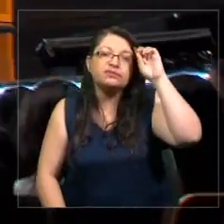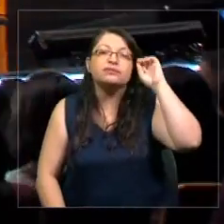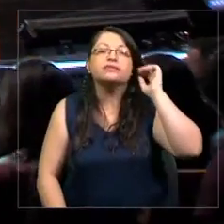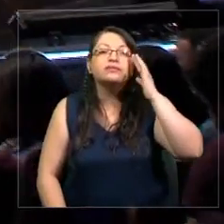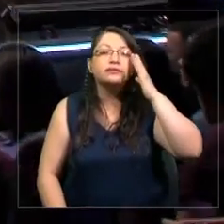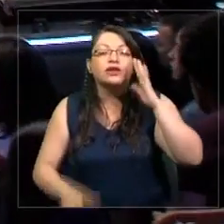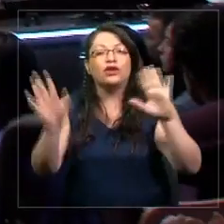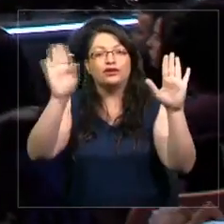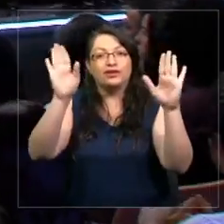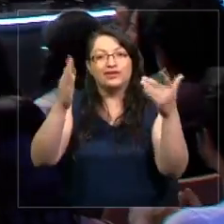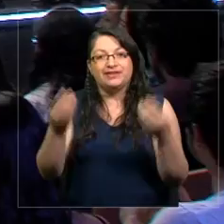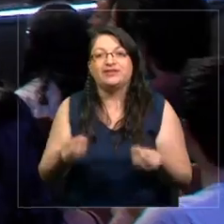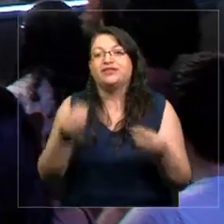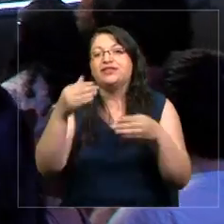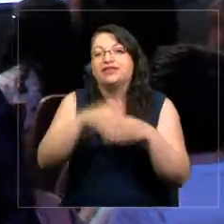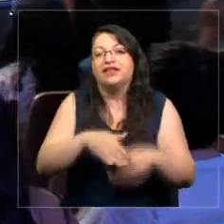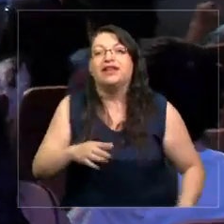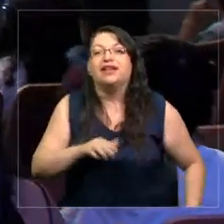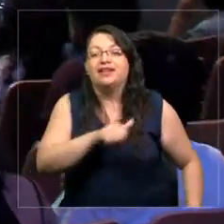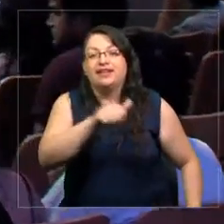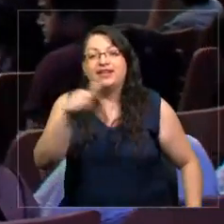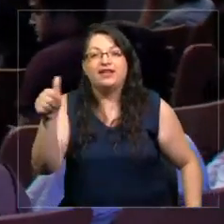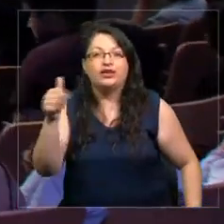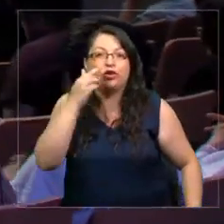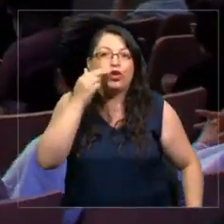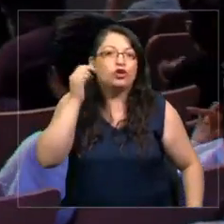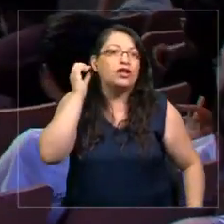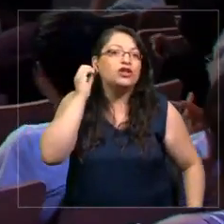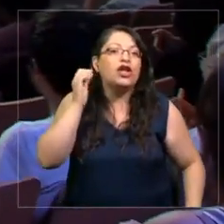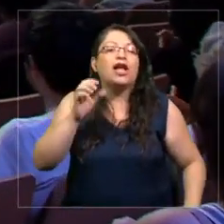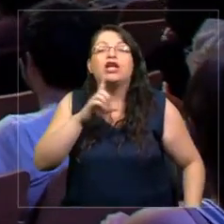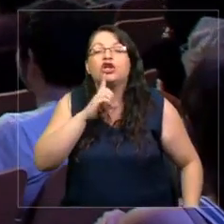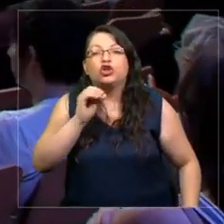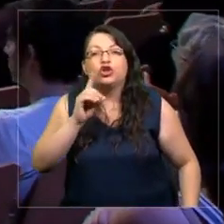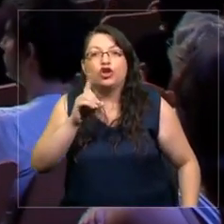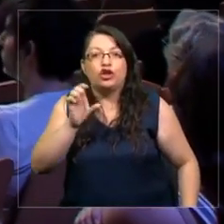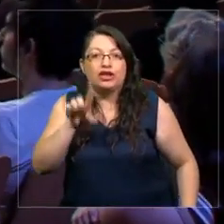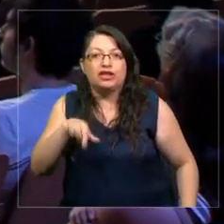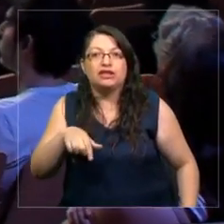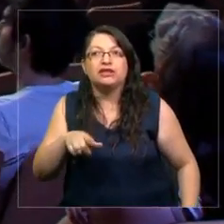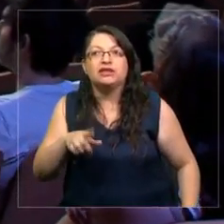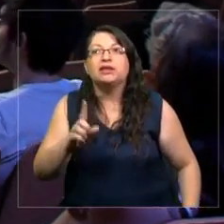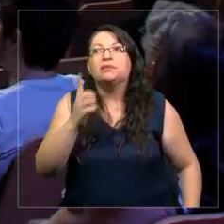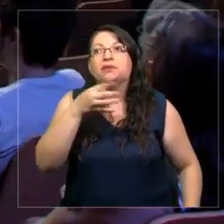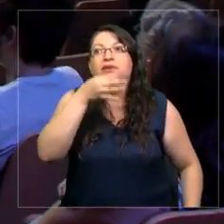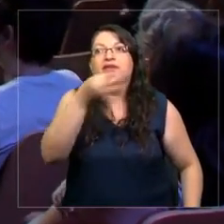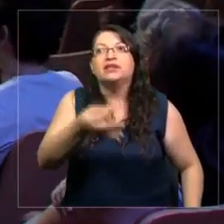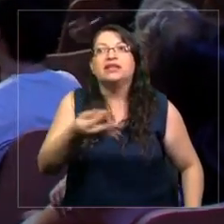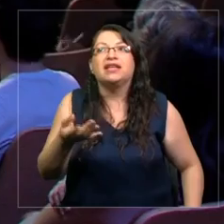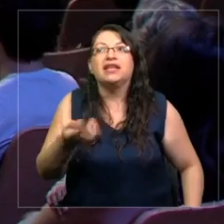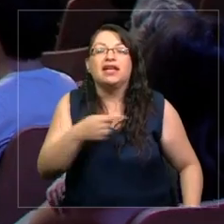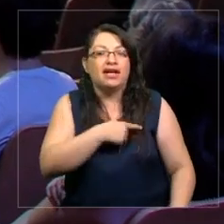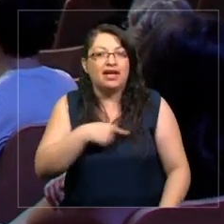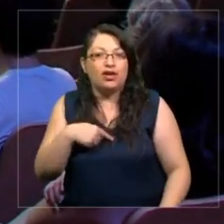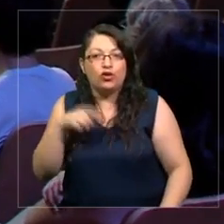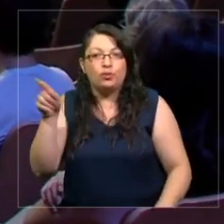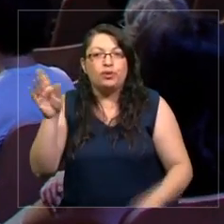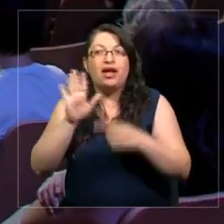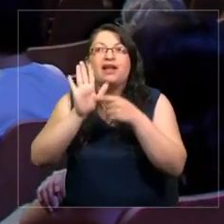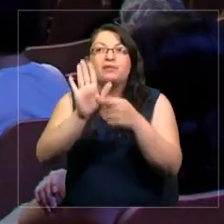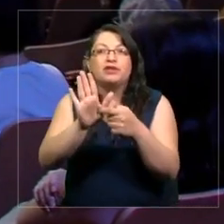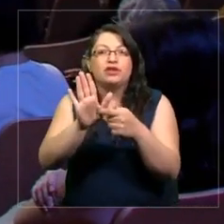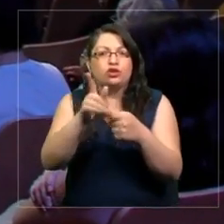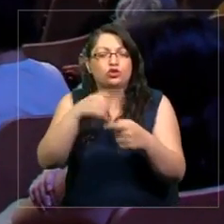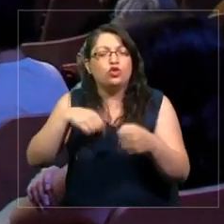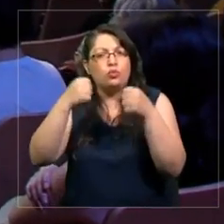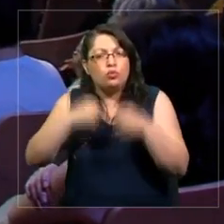Hola, buenas tardes a todos y a todas y a todes. Primero decirles que el nombre de esta presentación se llama